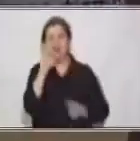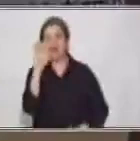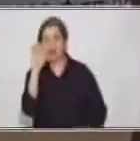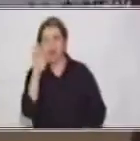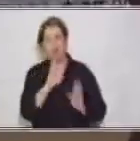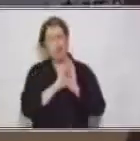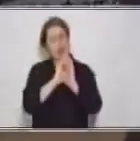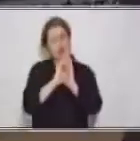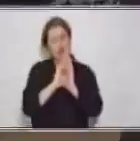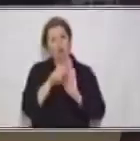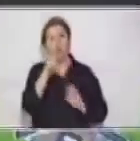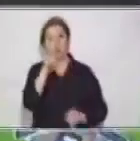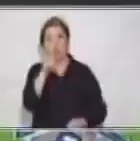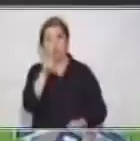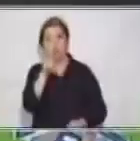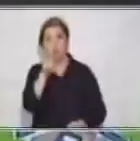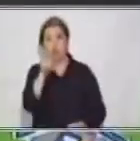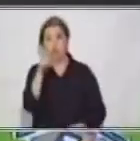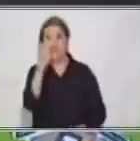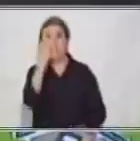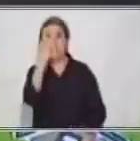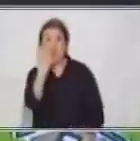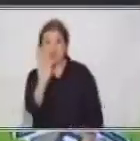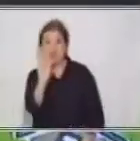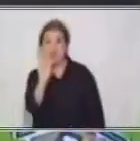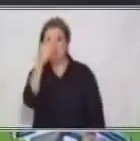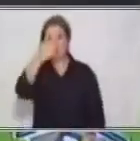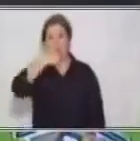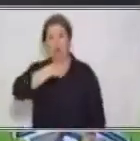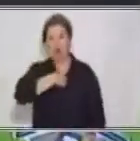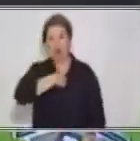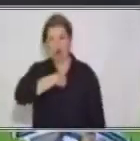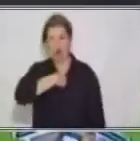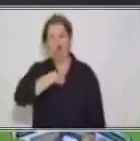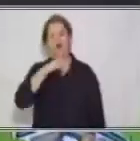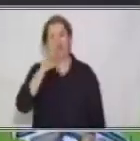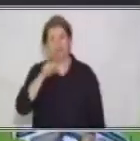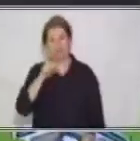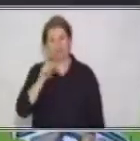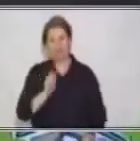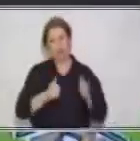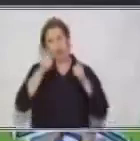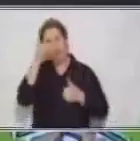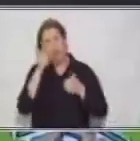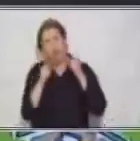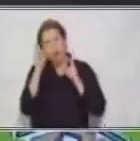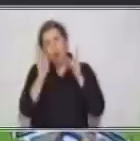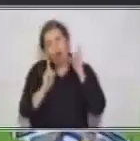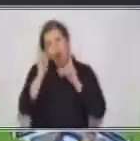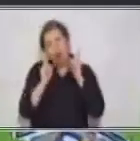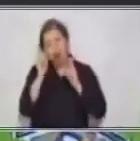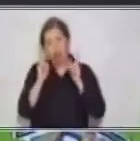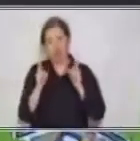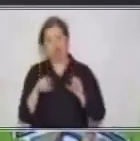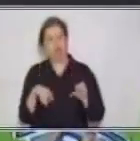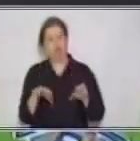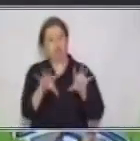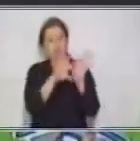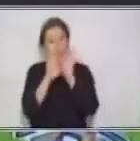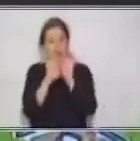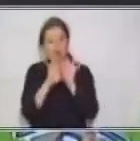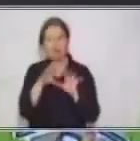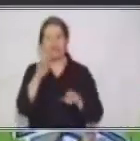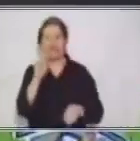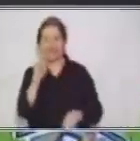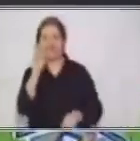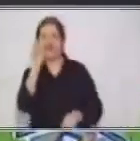y yo. ¿Cuál es la conjunción copulativa en este caso? Muy bien.